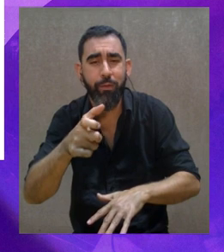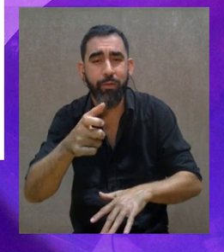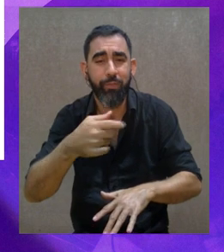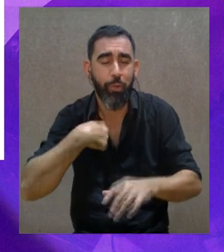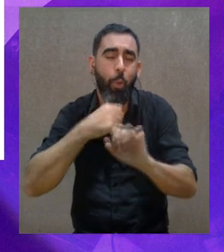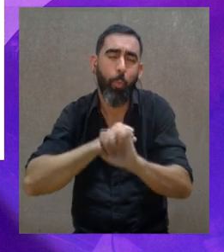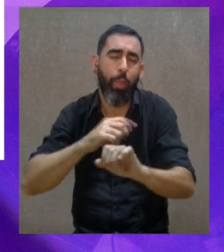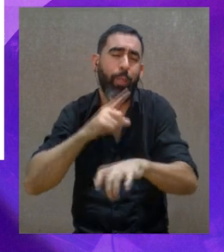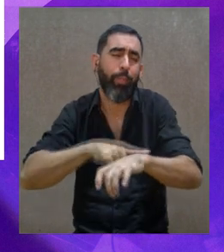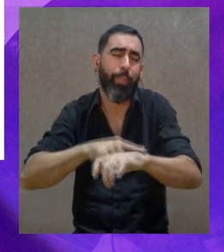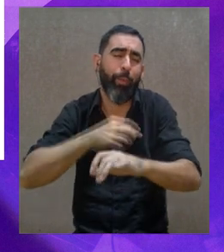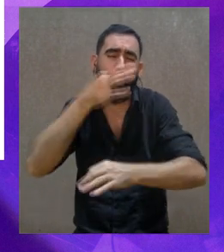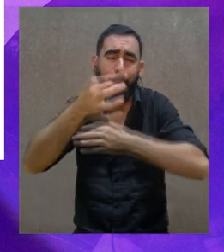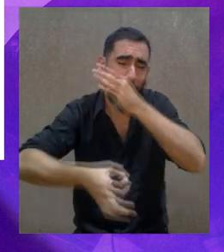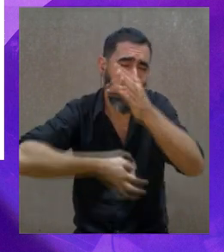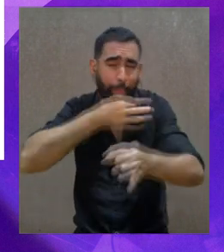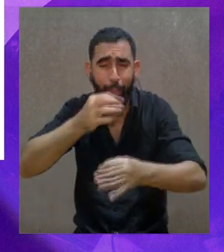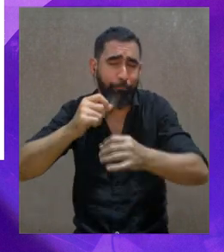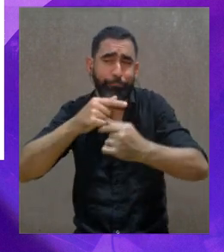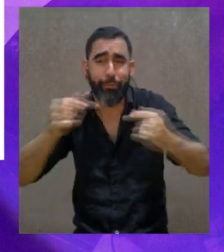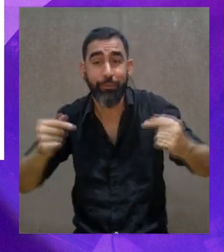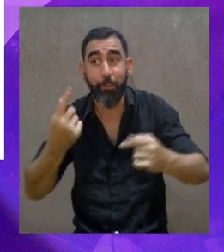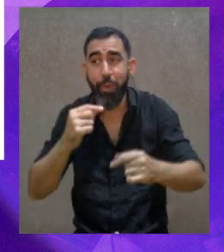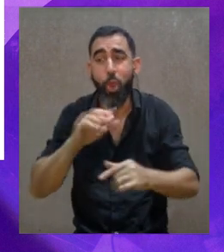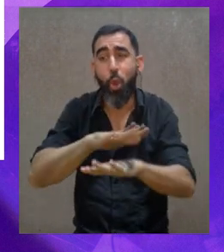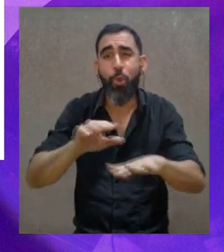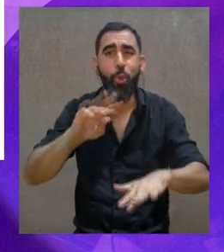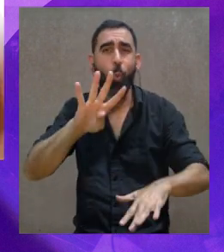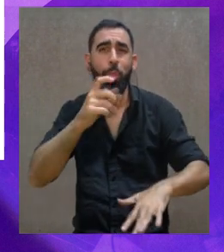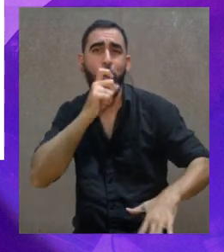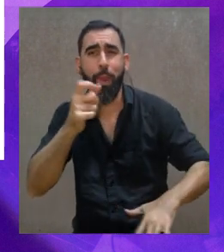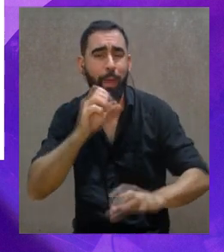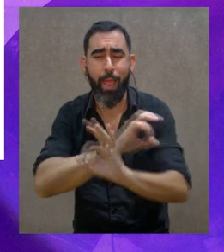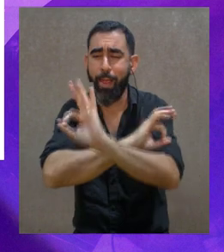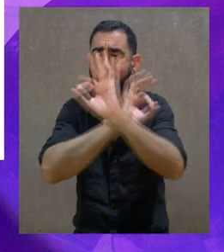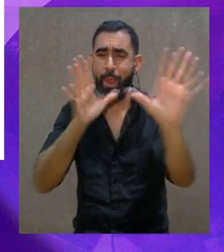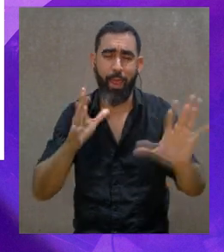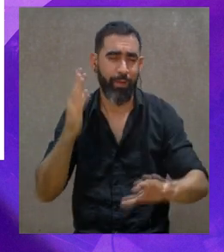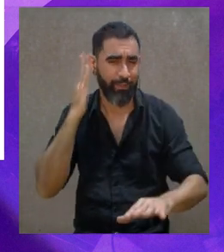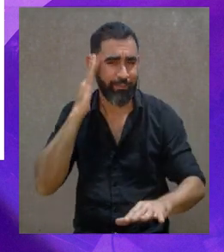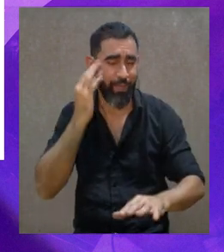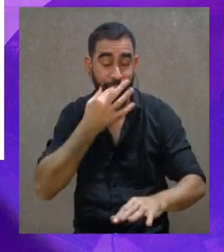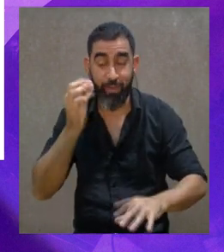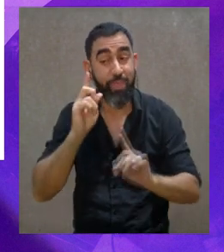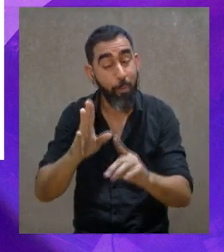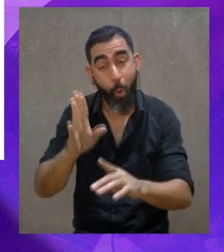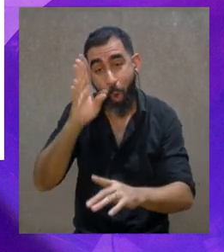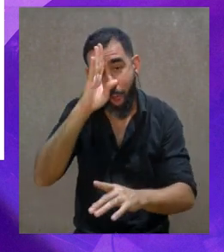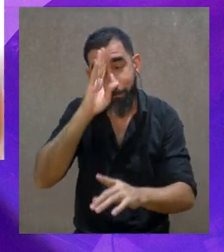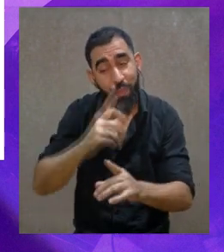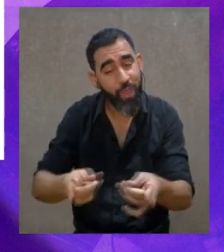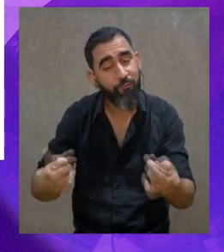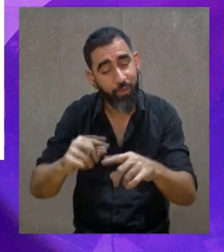niños con cuatro palabras, nosotros podemos pasar rato opinando y filosofando de algo y ellos la tienen clarísima.